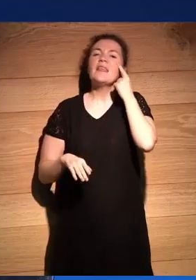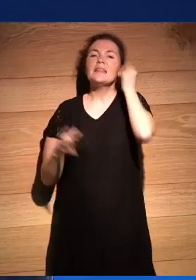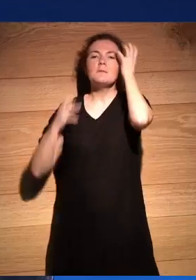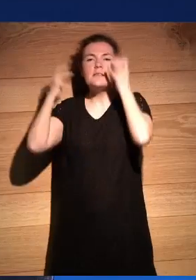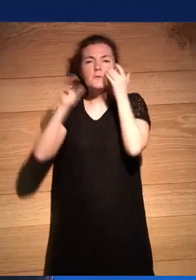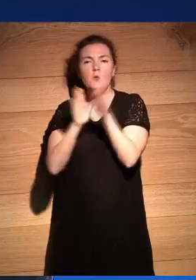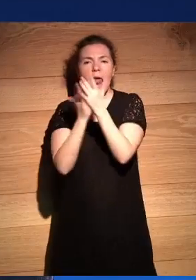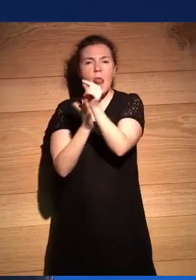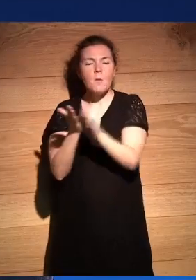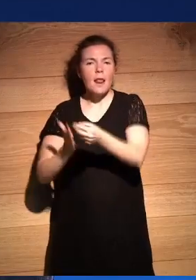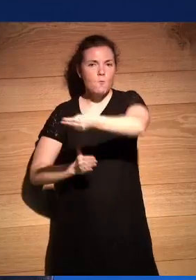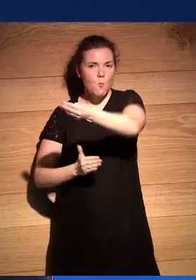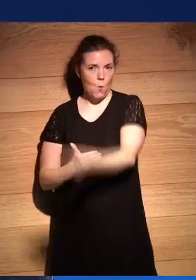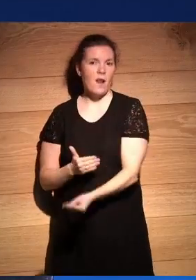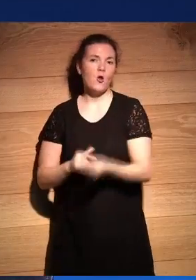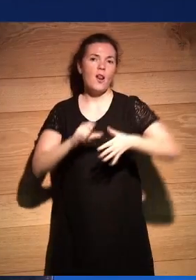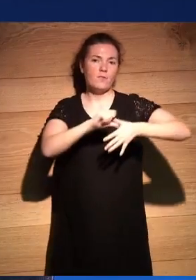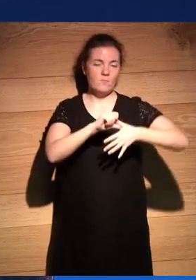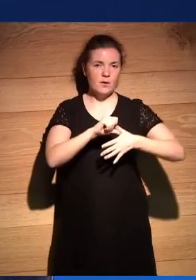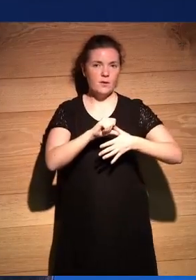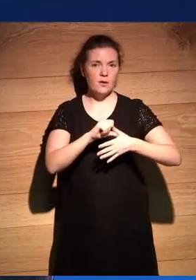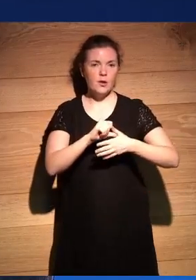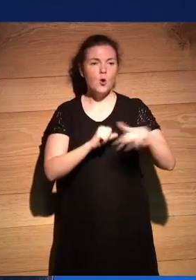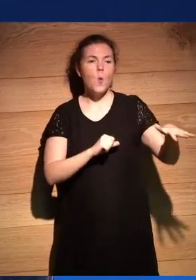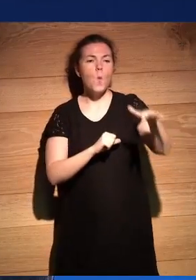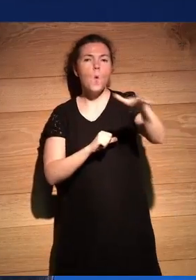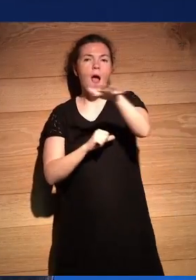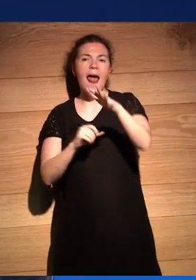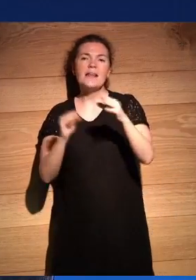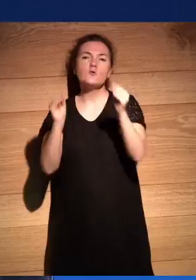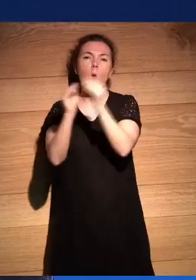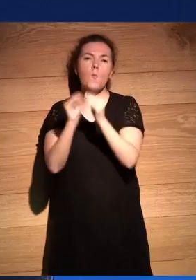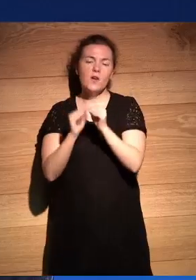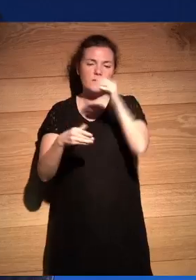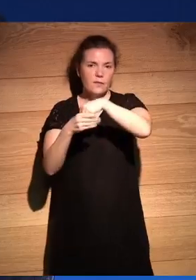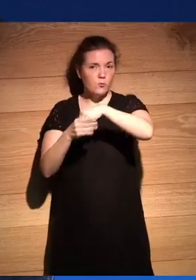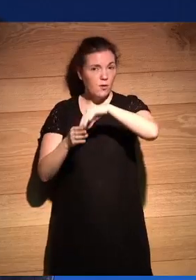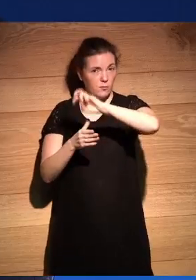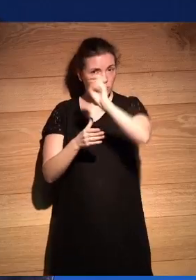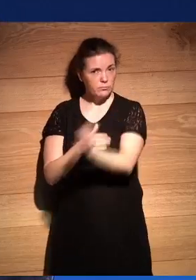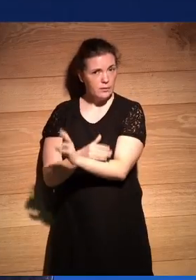novela latinoamericana llena de muchos de los lugares comunes de la novelística del boom